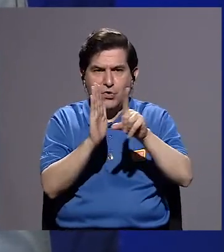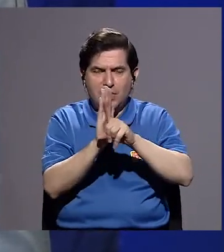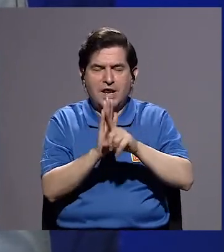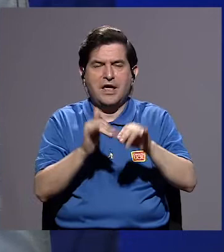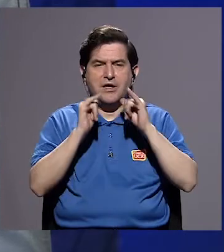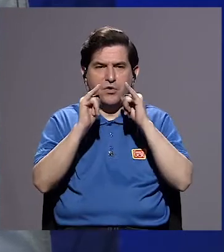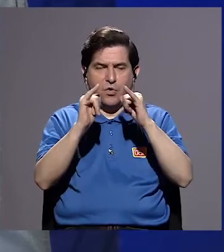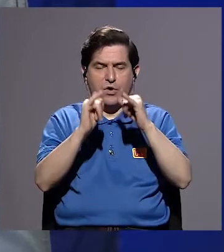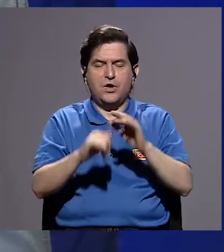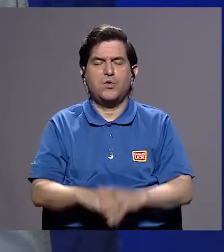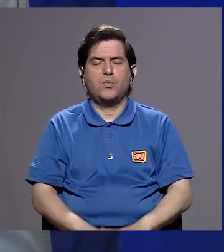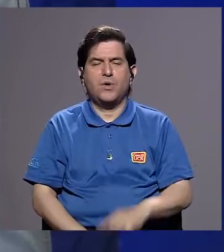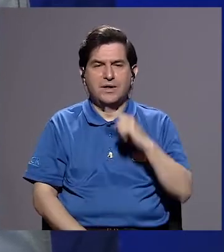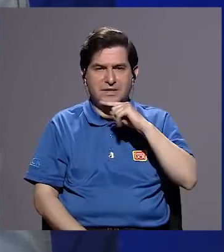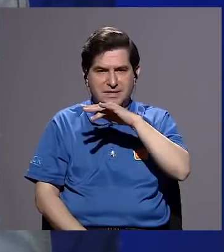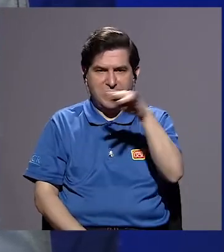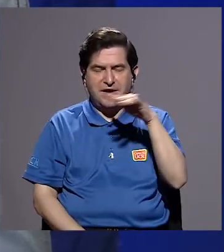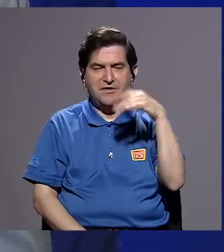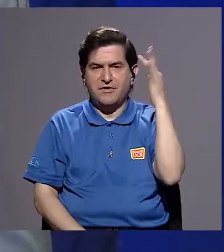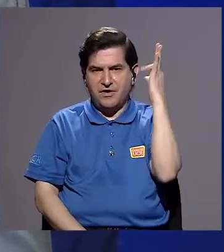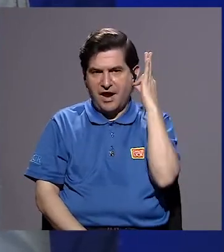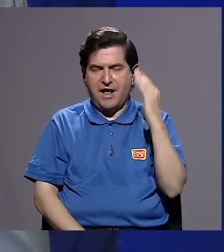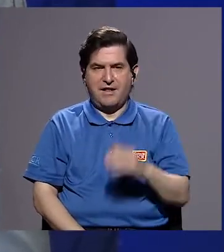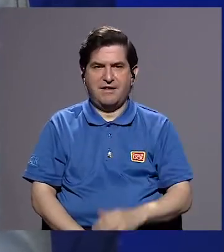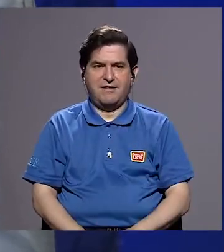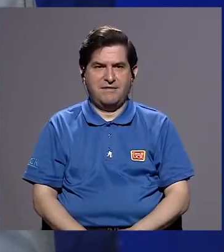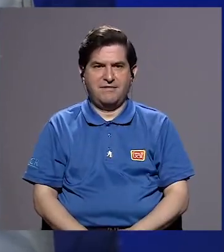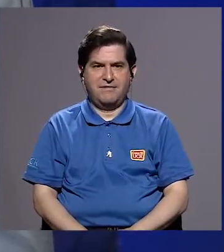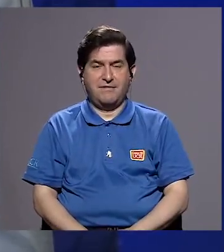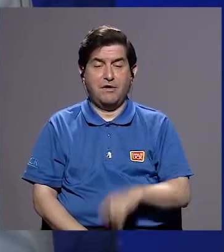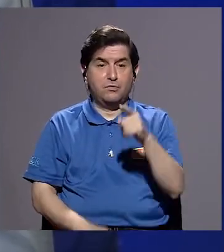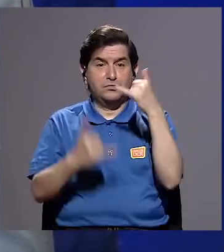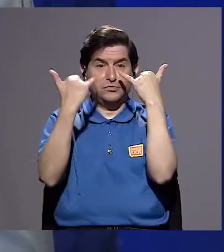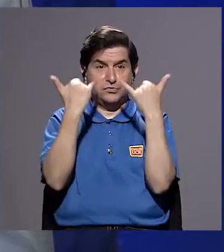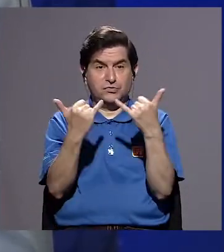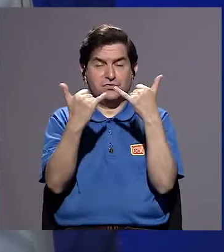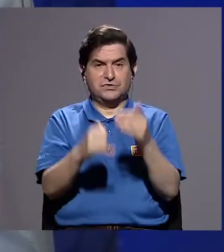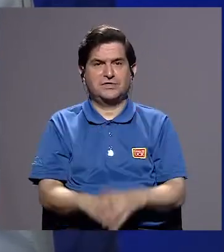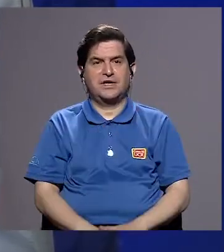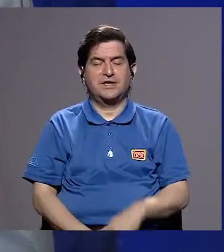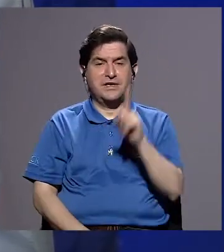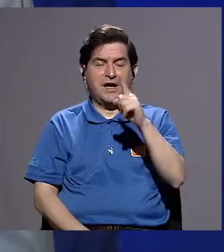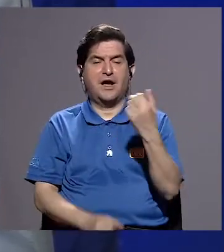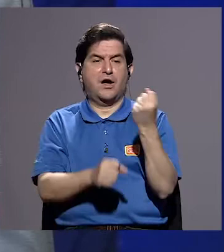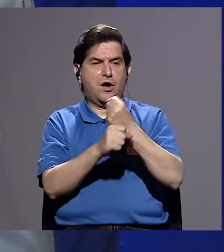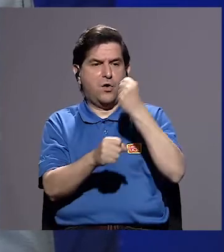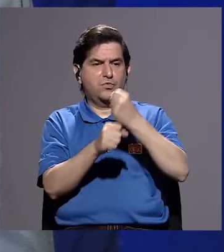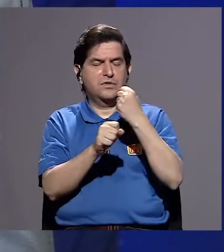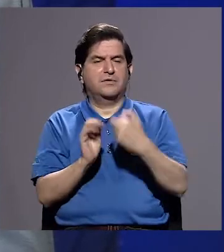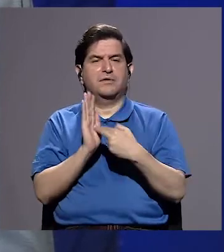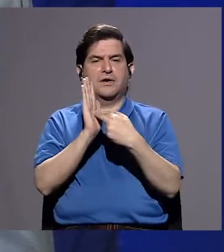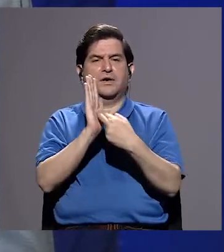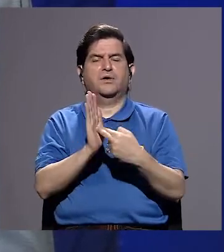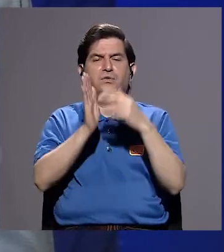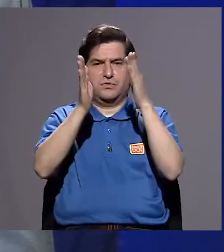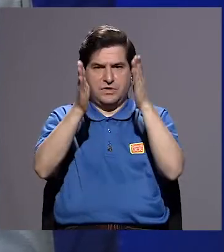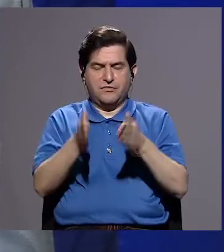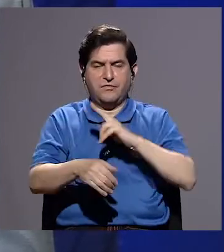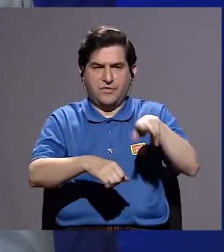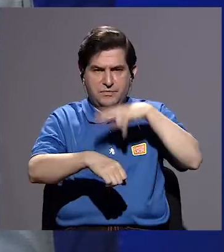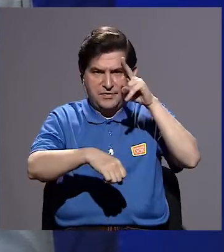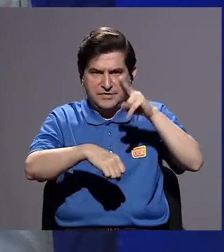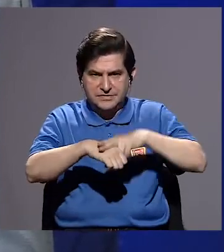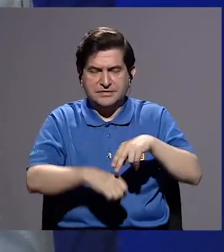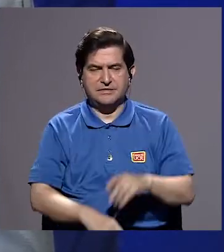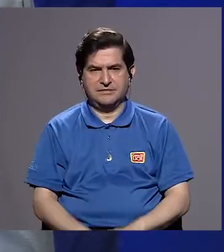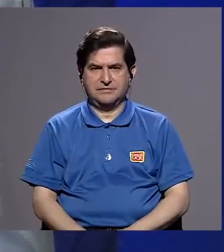de la Ley de Igualdad Real de las Mujeres y ya usted accedía a un cargo de representación